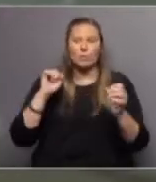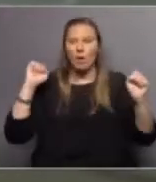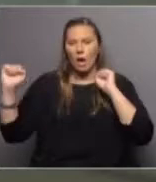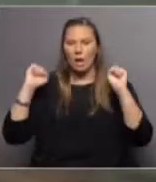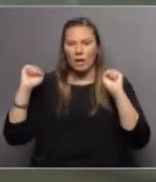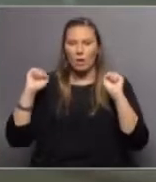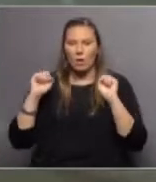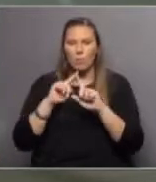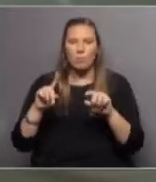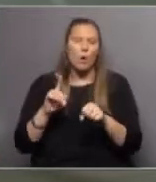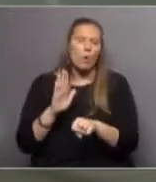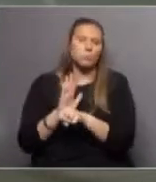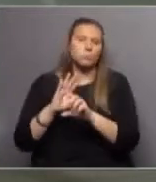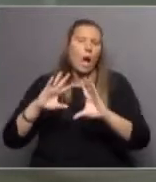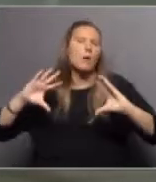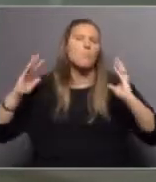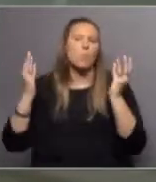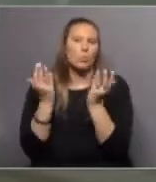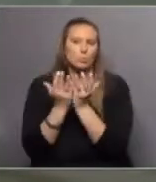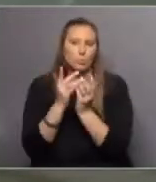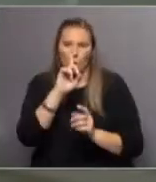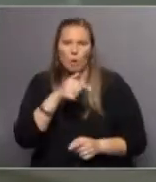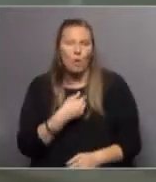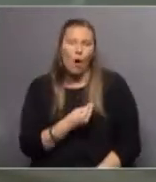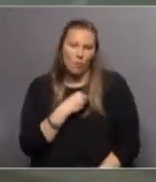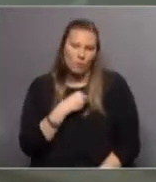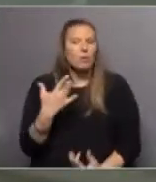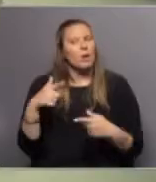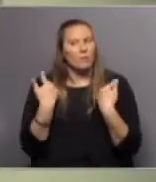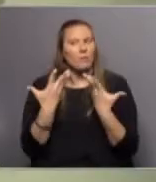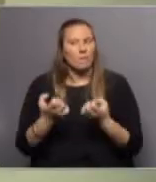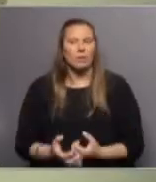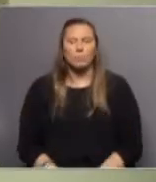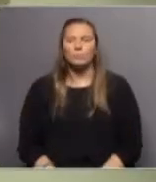cual nos da una puerta al mundo ágil y confiable y es algo que nosotros buscábamos.